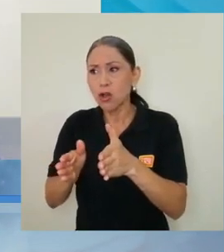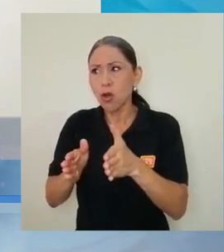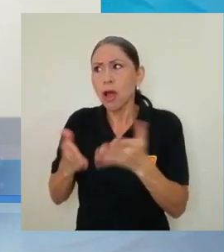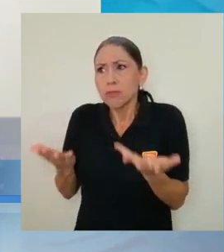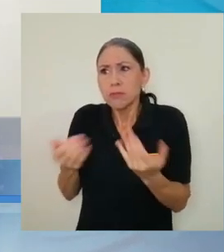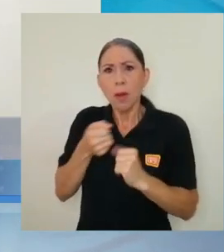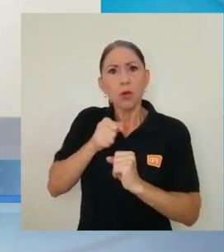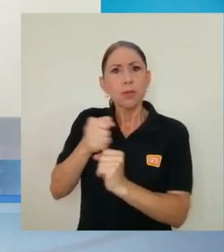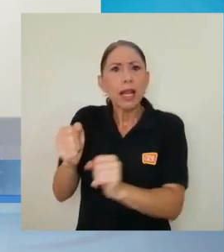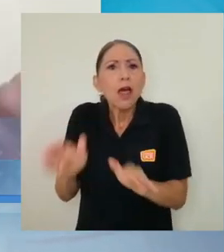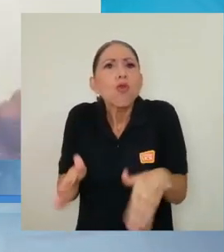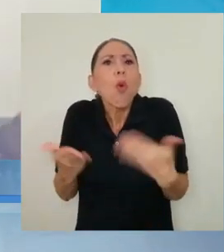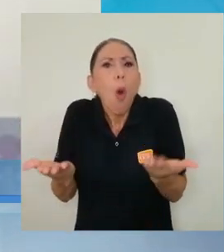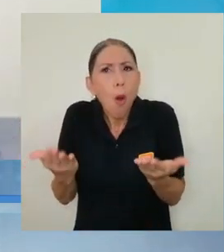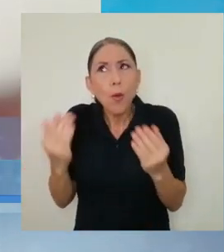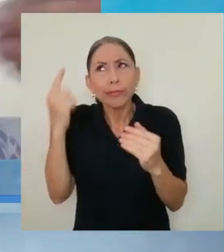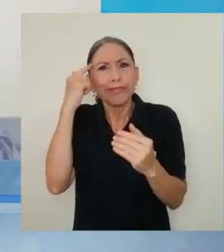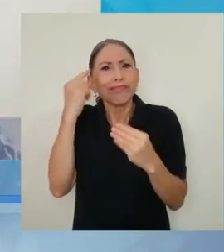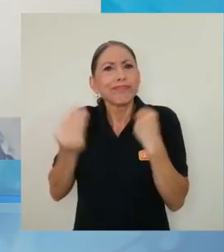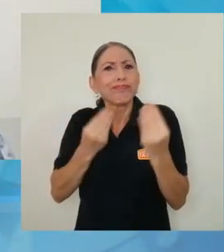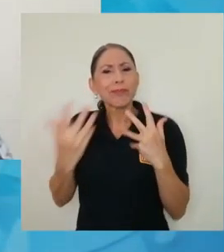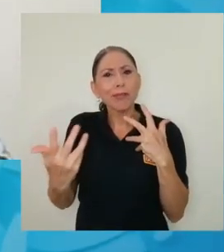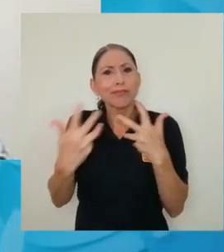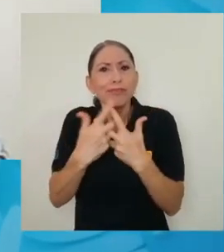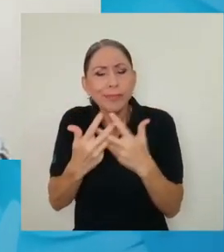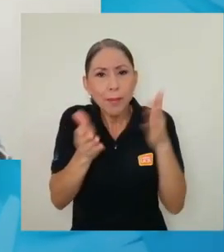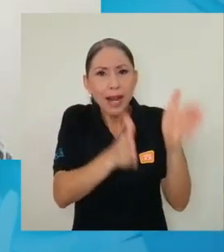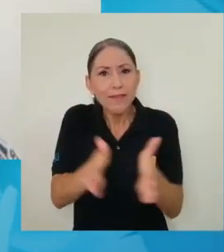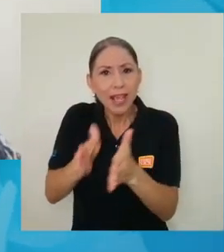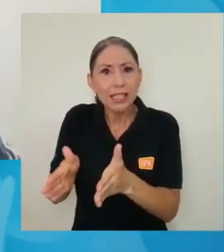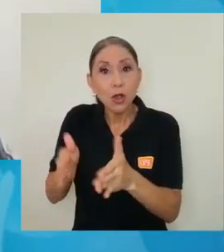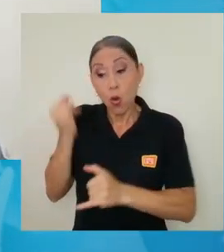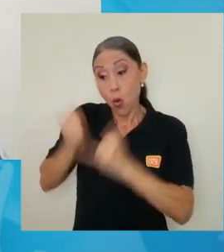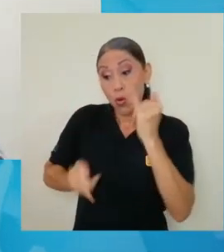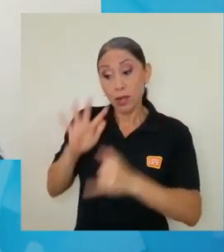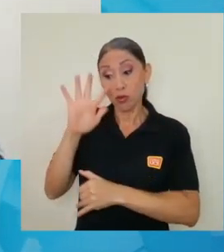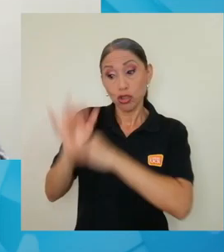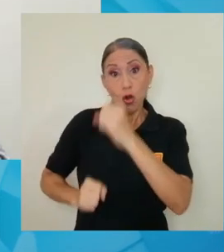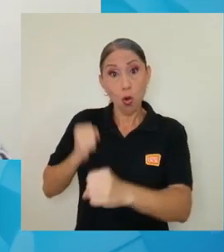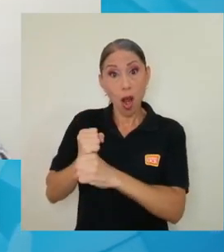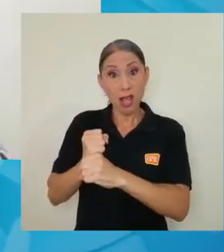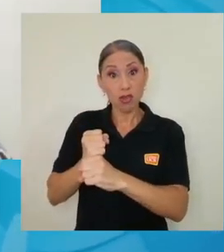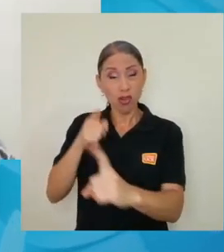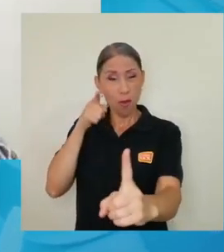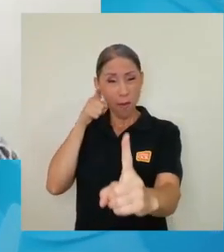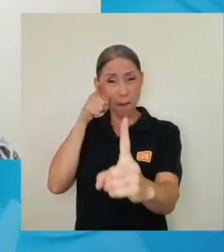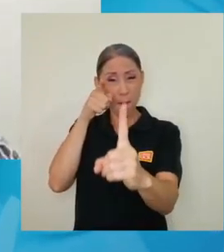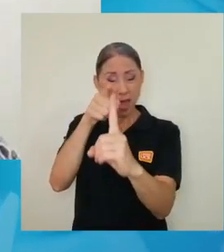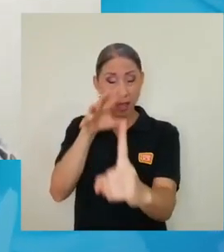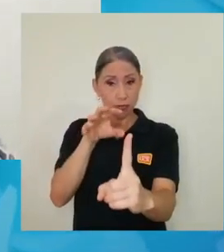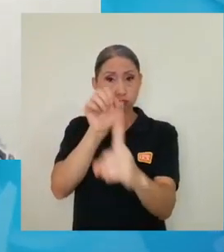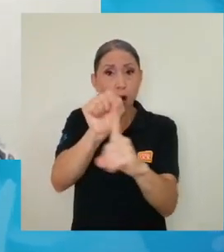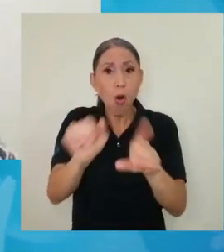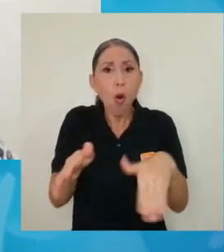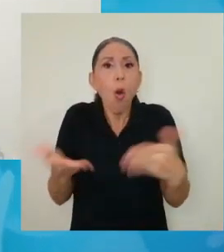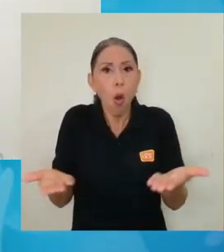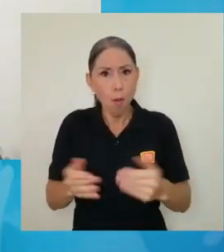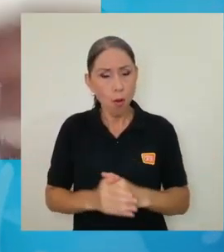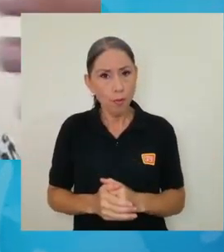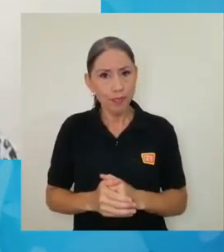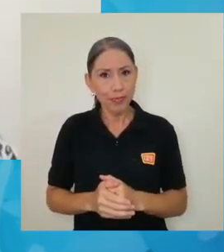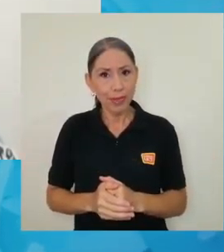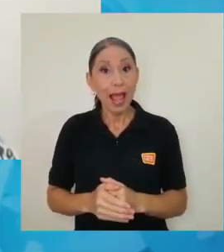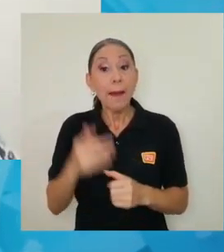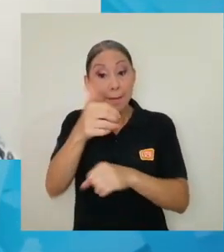en planificación, cómo han cumplido sus metas durante los últimos cinco años y, bueno, qué tenemos que hacer para